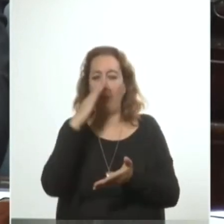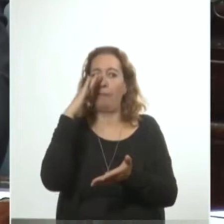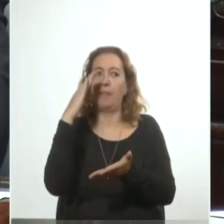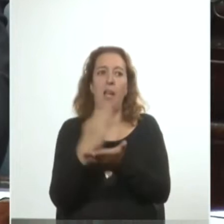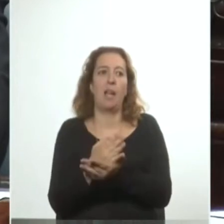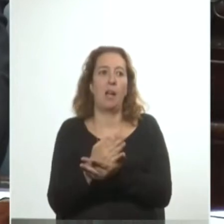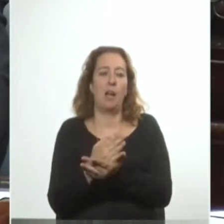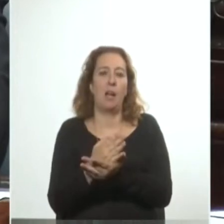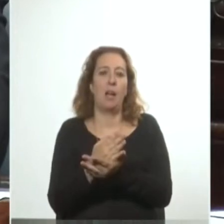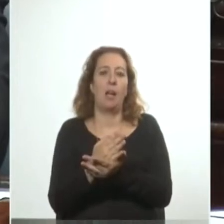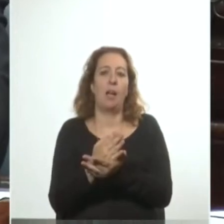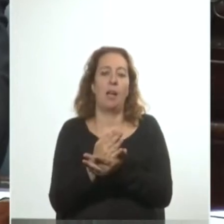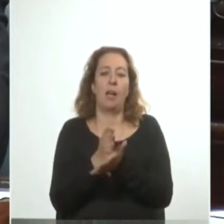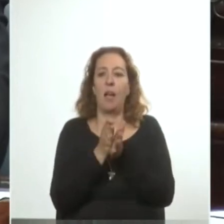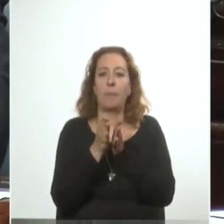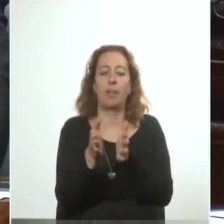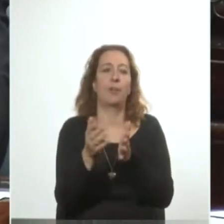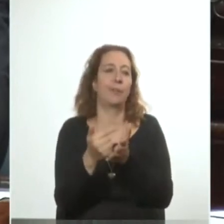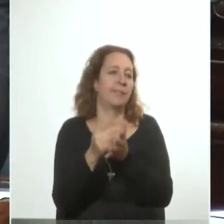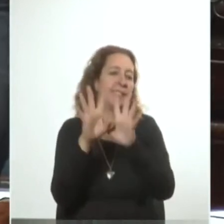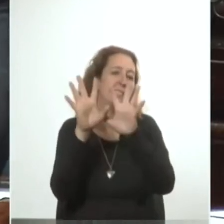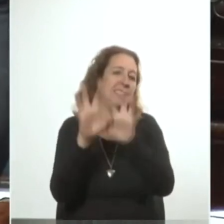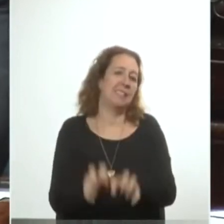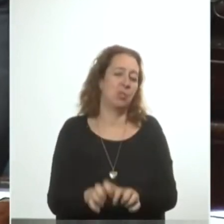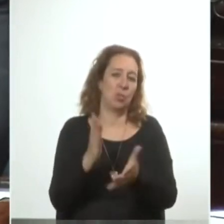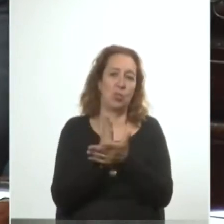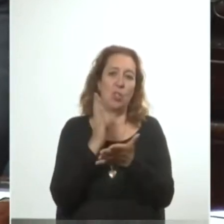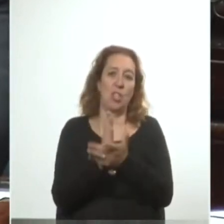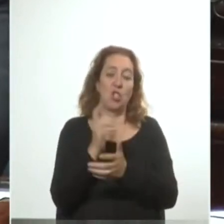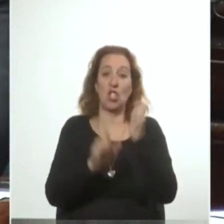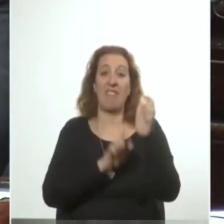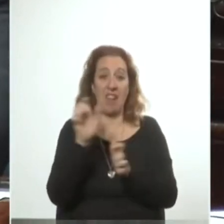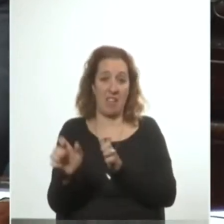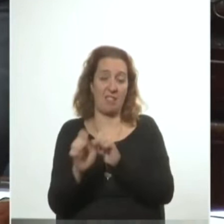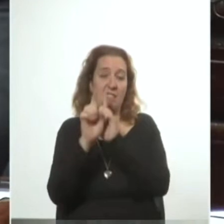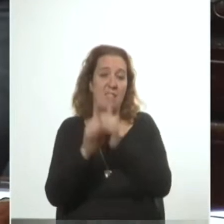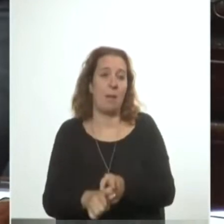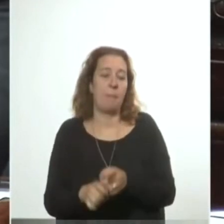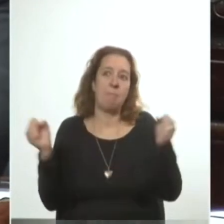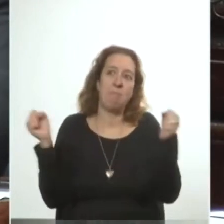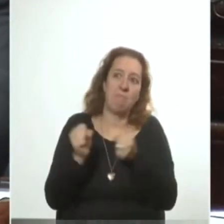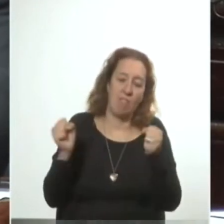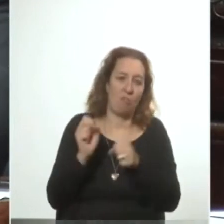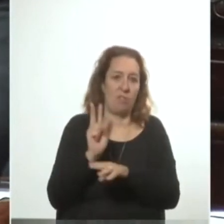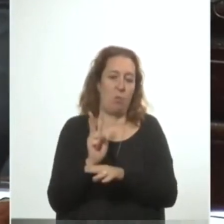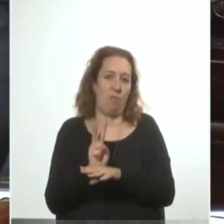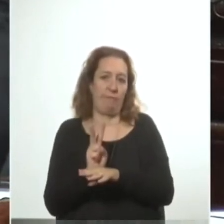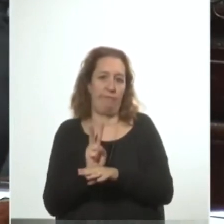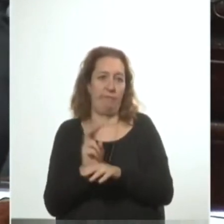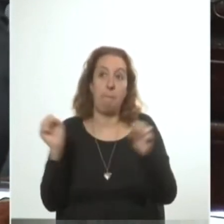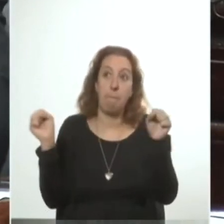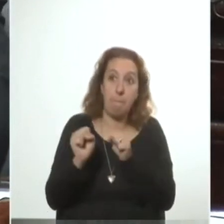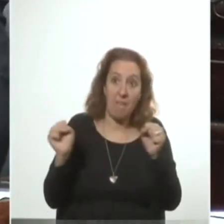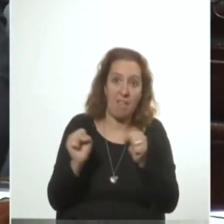al cabo del camino a la destrucción de los derechos civiles y el imperio del miedo y la seguridad. El miedo